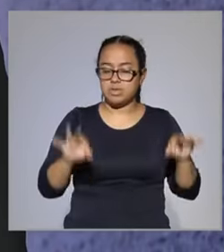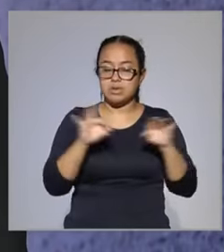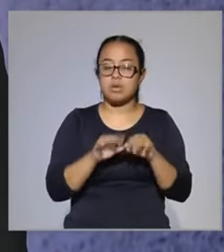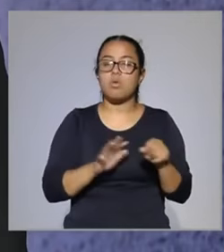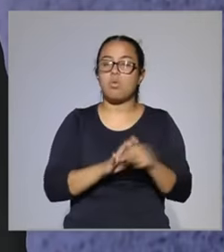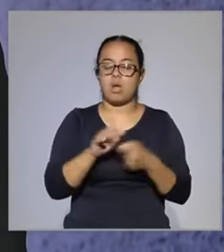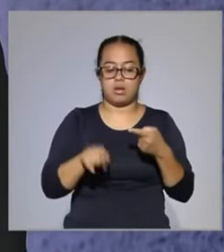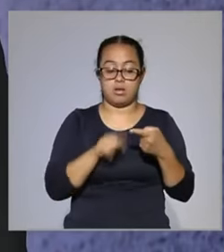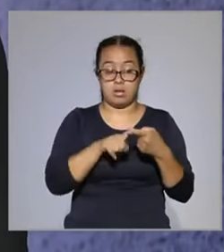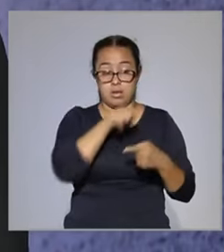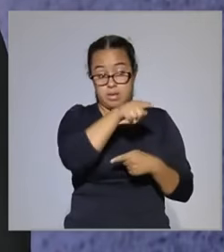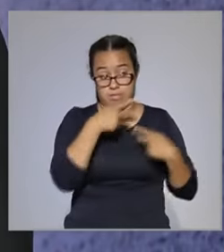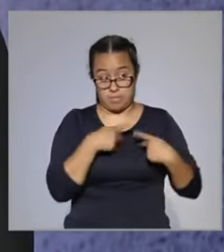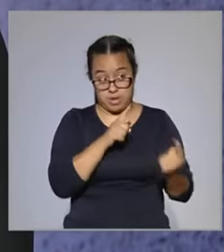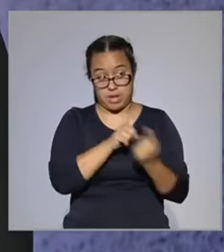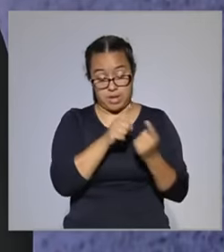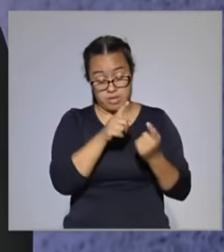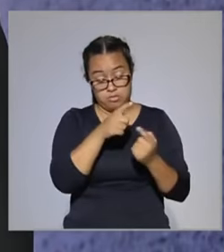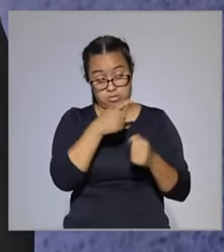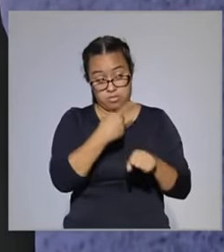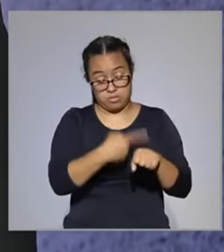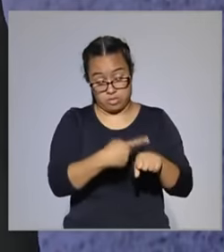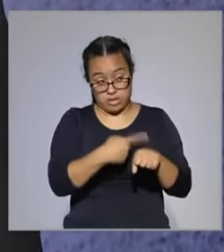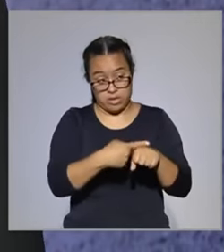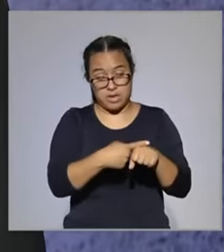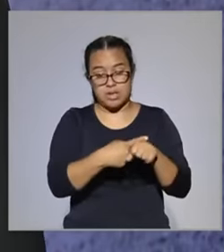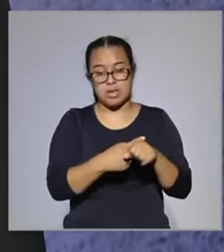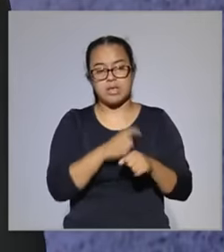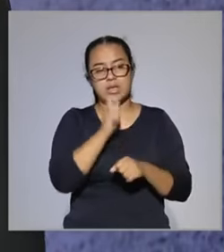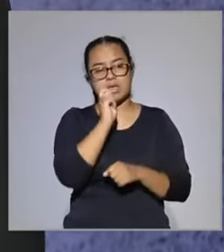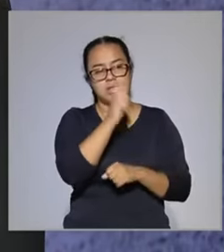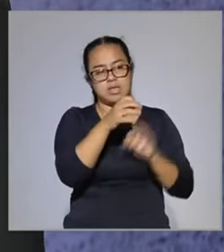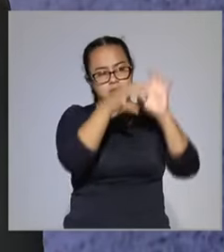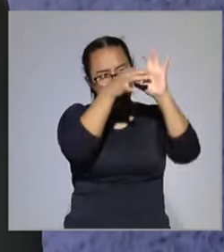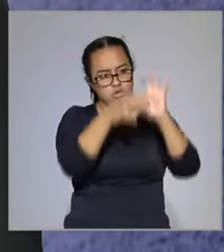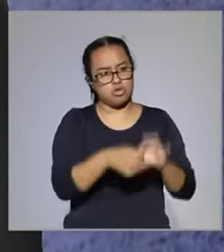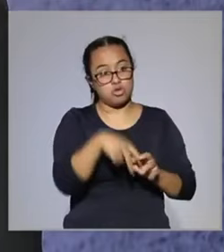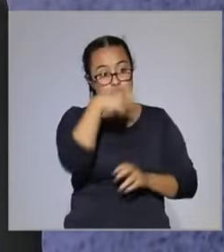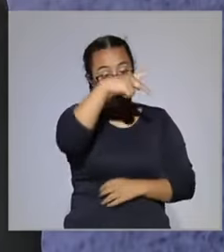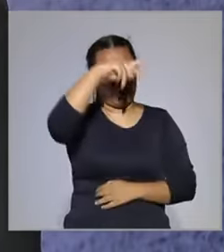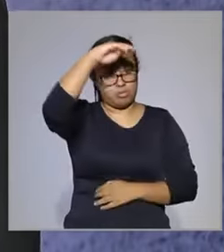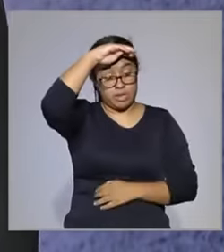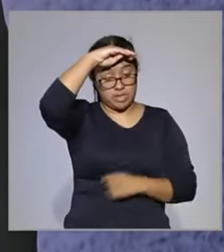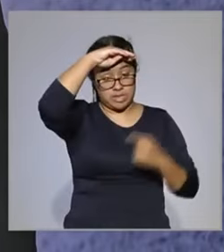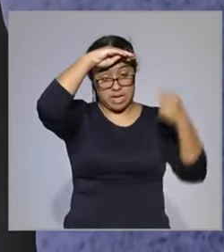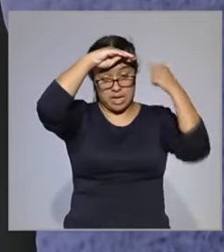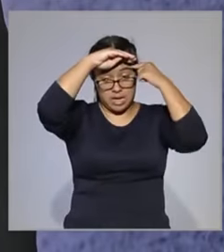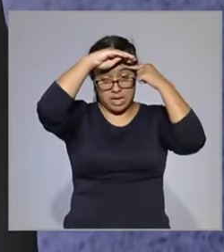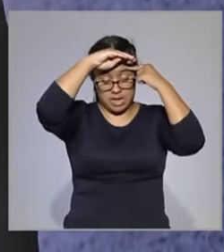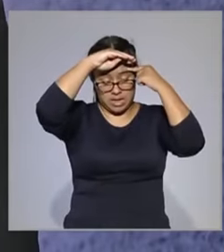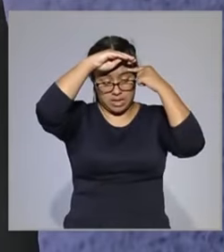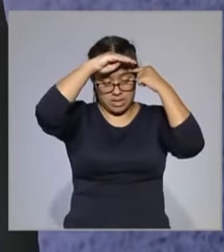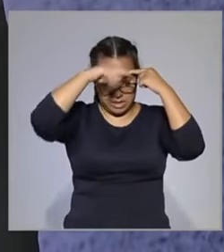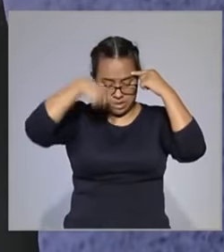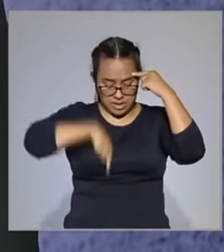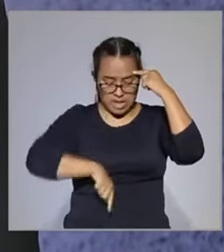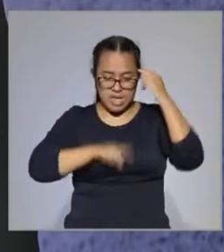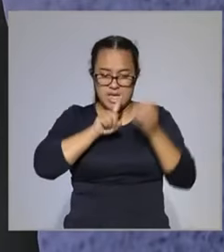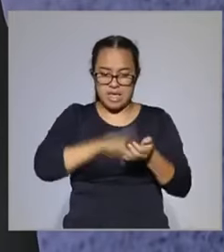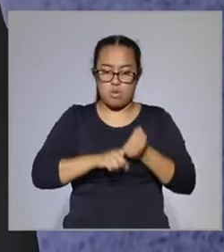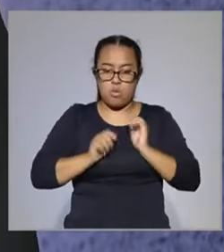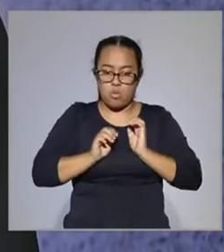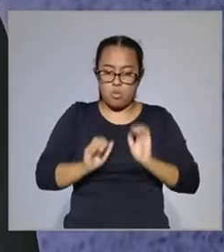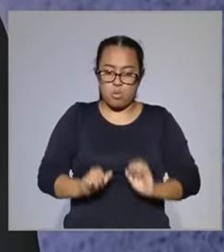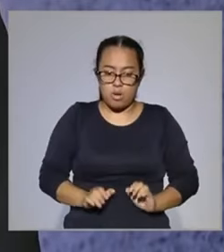considera al paciente como una unidad de sus pensamientos, lo mental, lo general del paciente